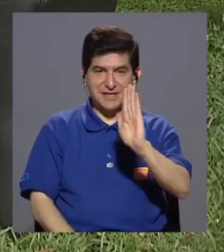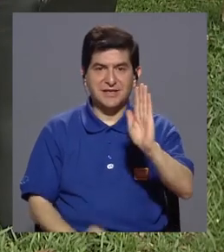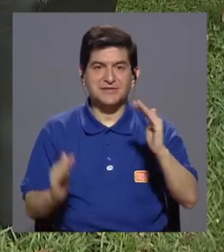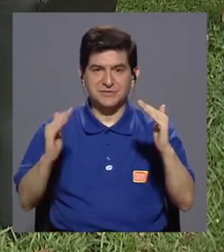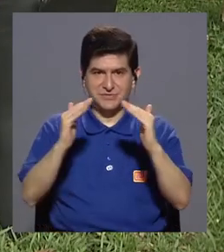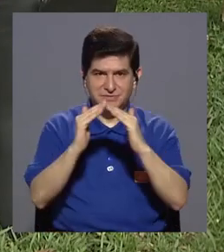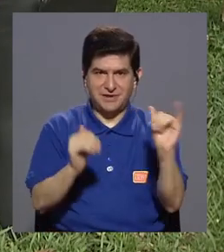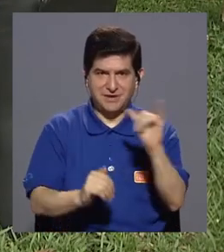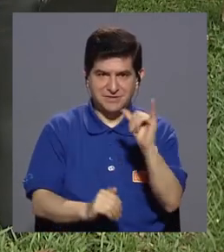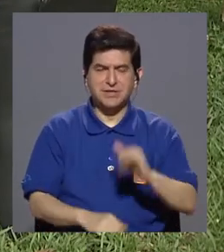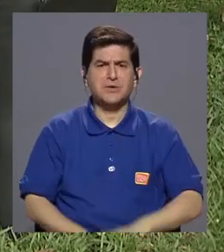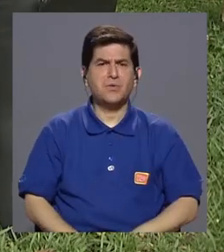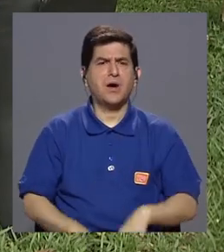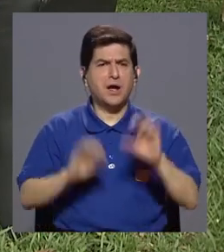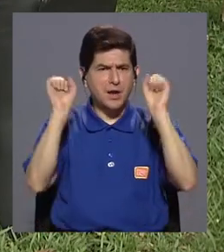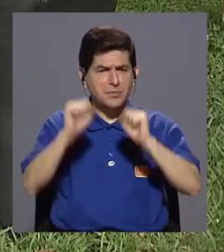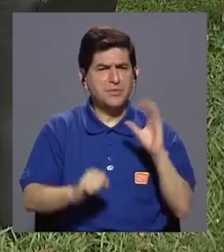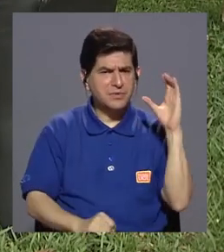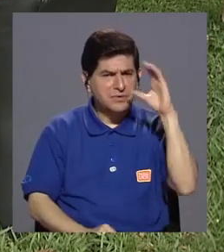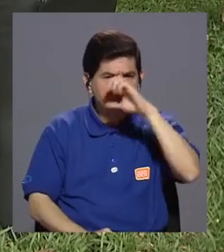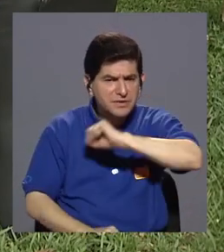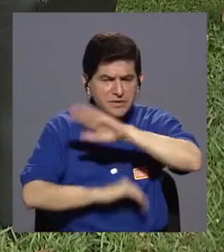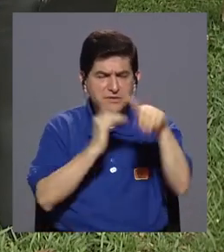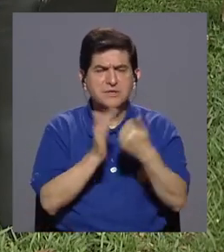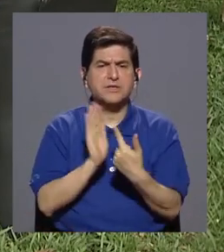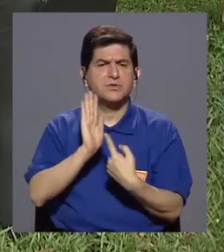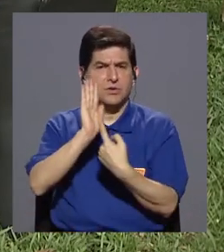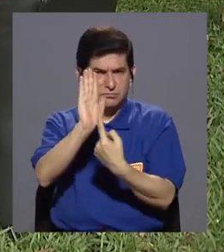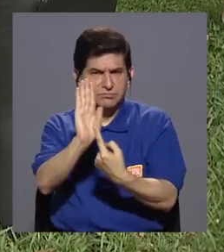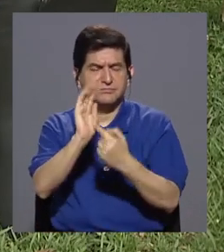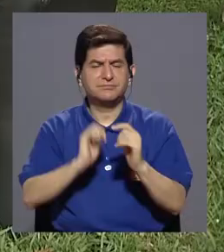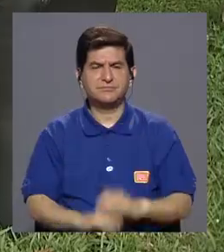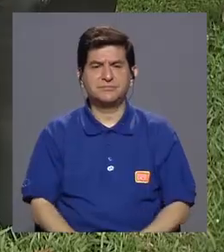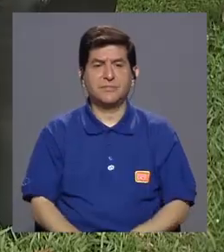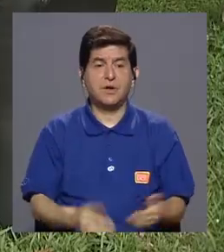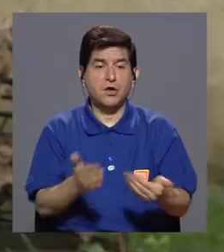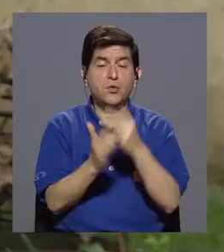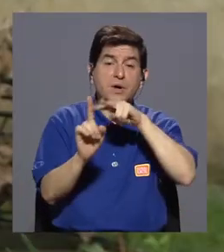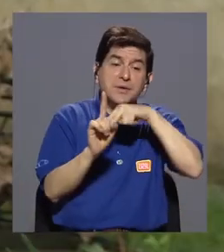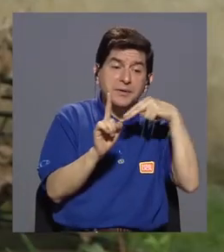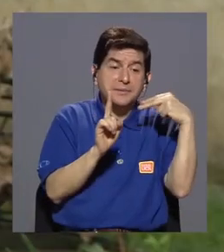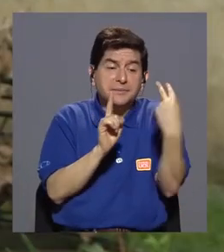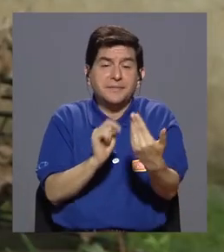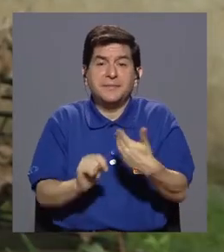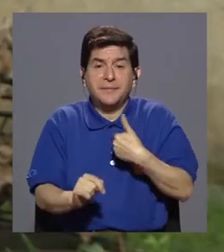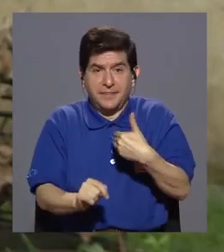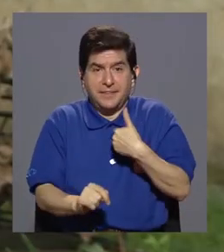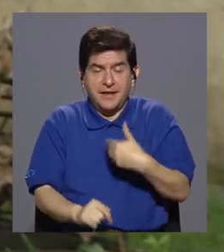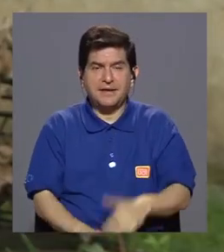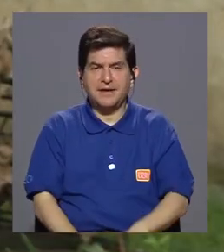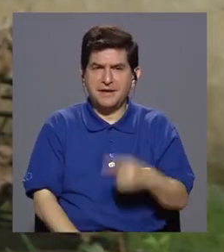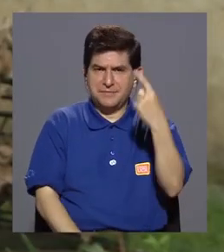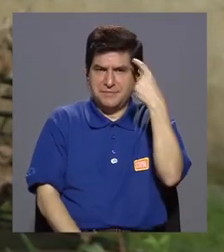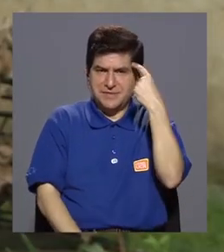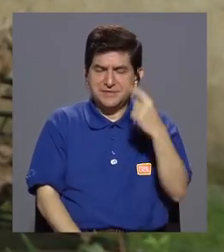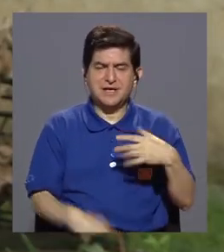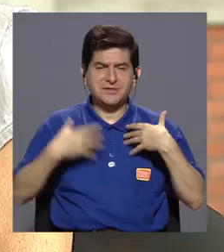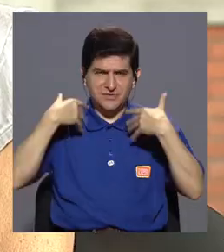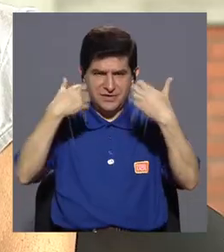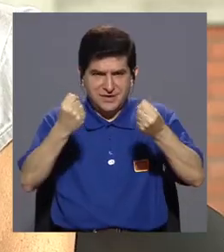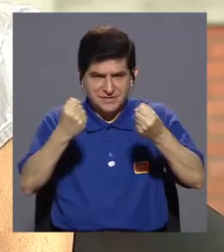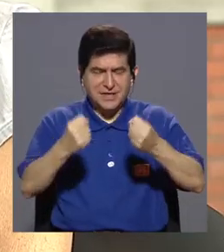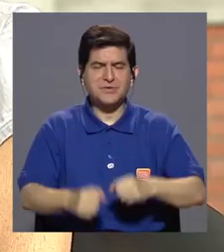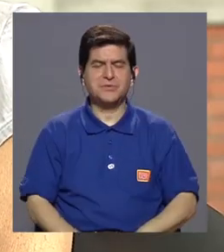pudieron tomar nota de toda esta presentación y de esta nueva mirada, ¿verdad?, que tenemos hacia lo que es la salud y está bien.